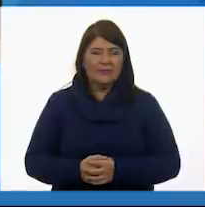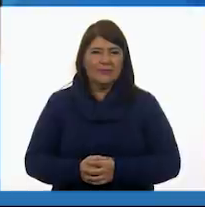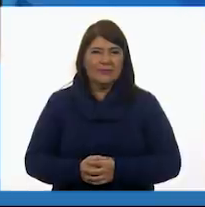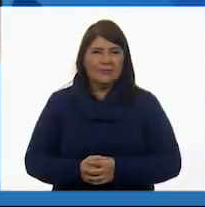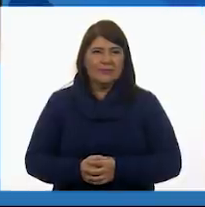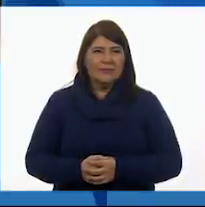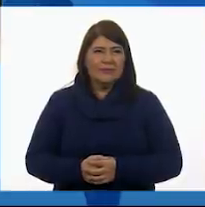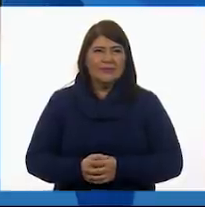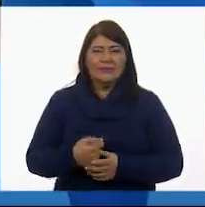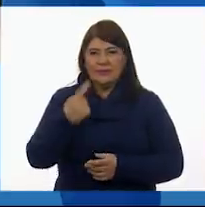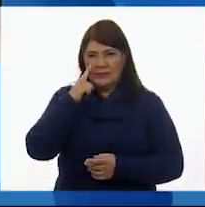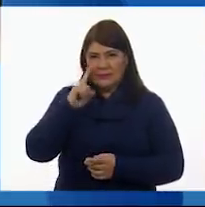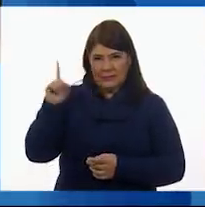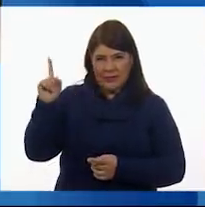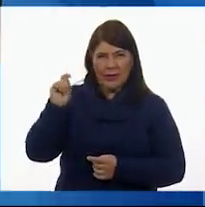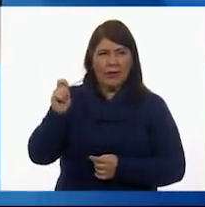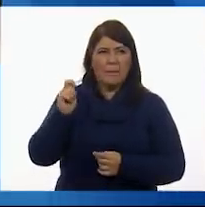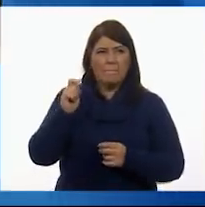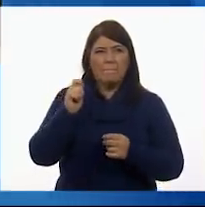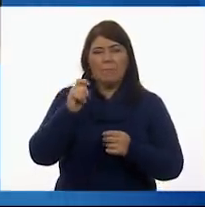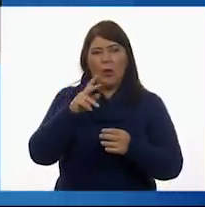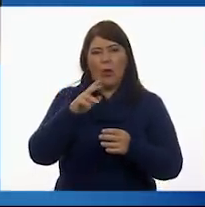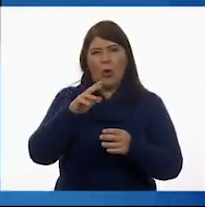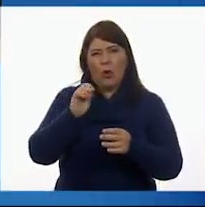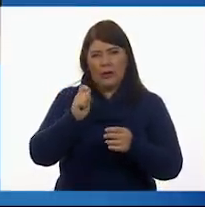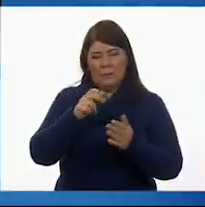Bueno, aquí esta pintura está un poquito espesa.